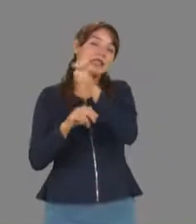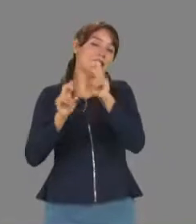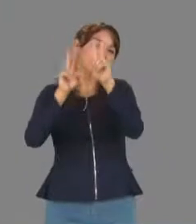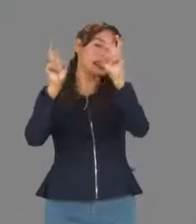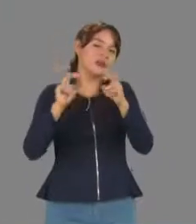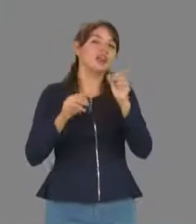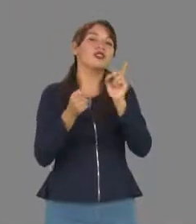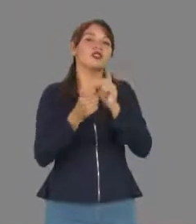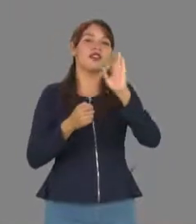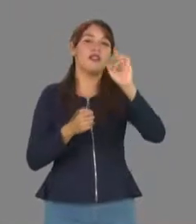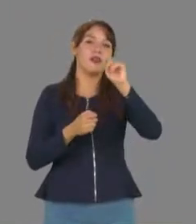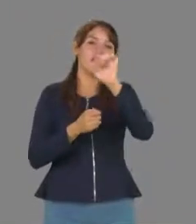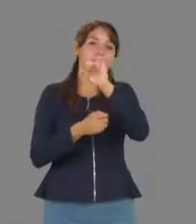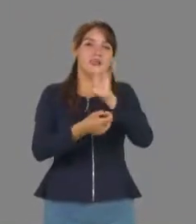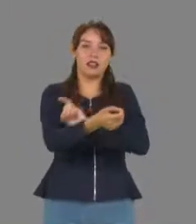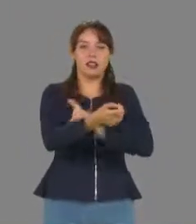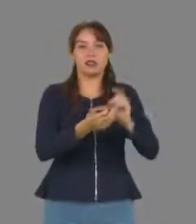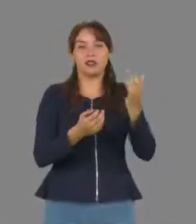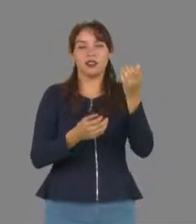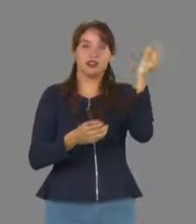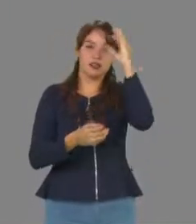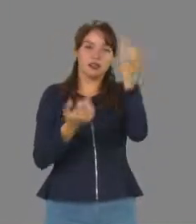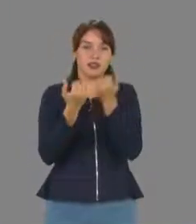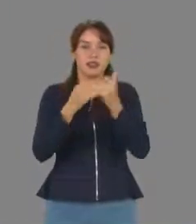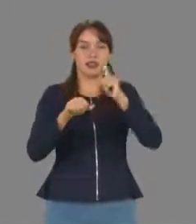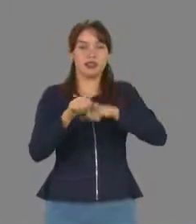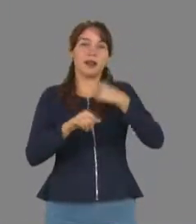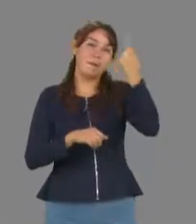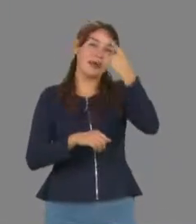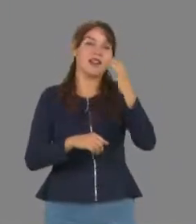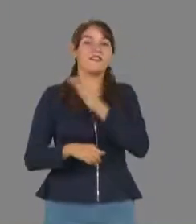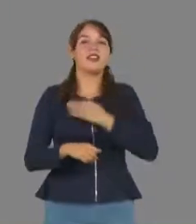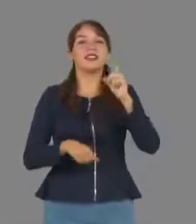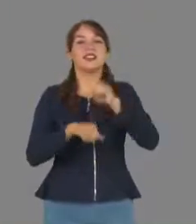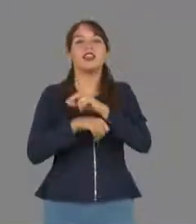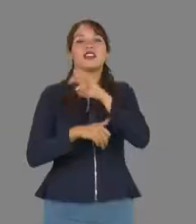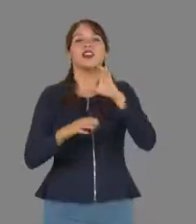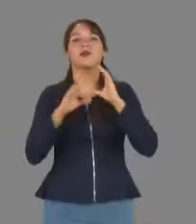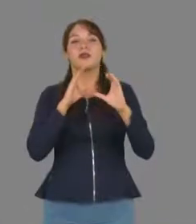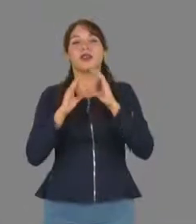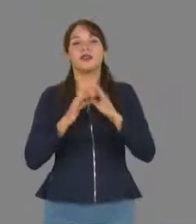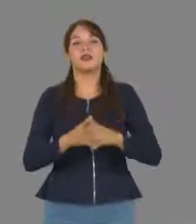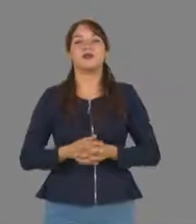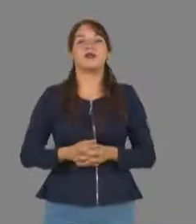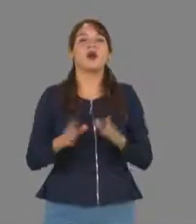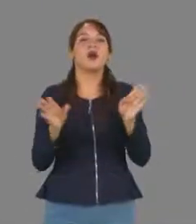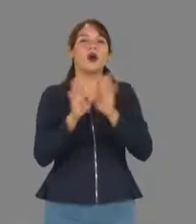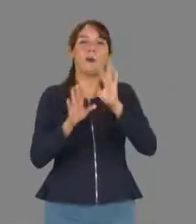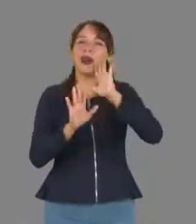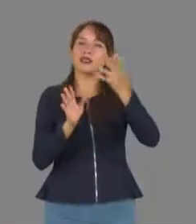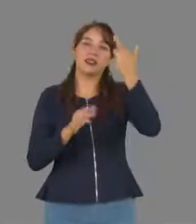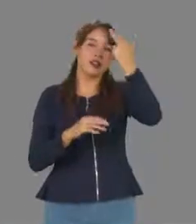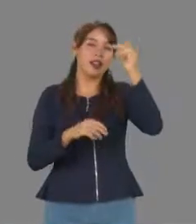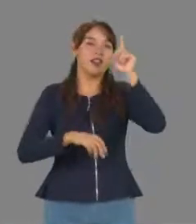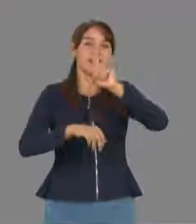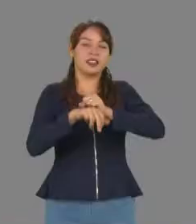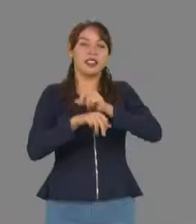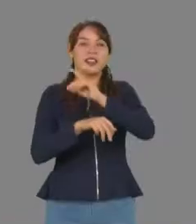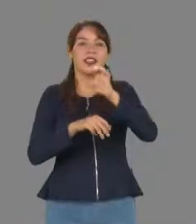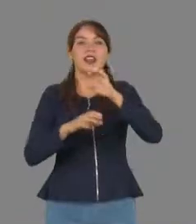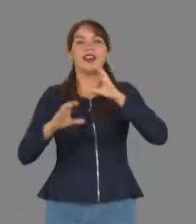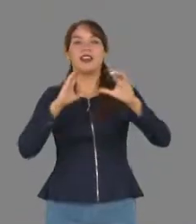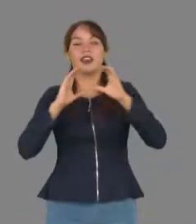la Facultad de Derecho y Ciencias Sociales Victoria conmemoró el Día del Comunicador. Como parte de la conmemoración del Día del